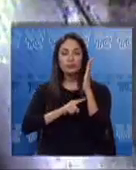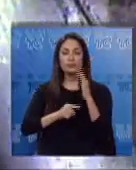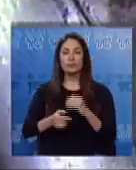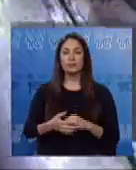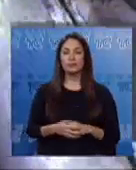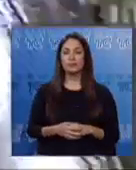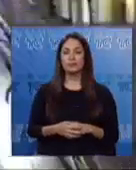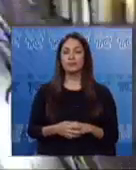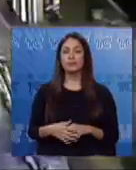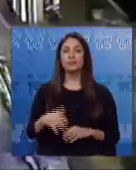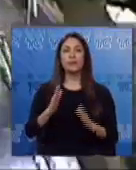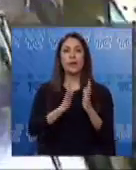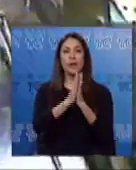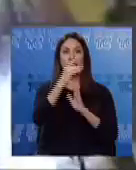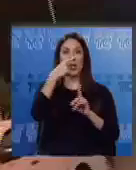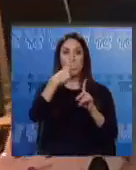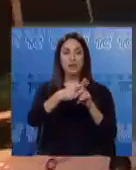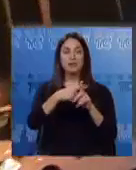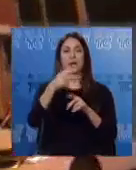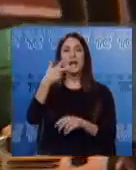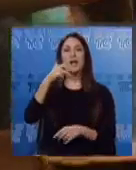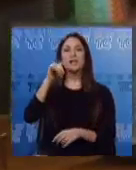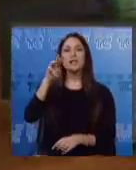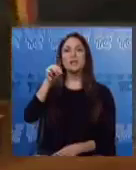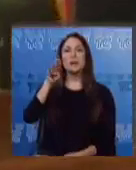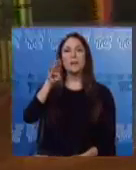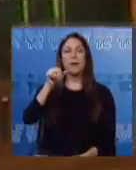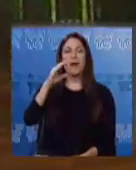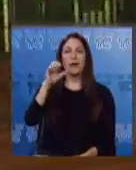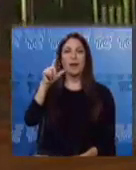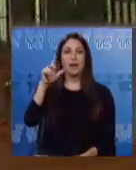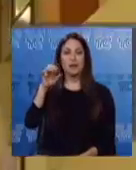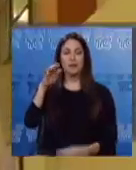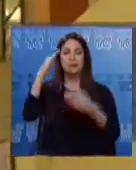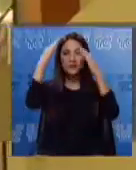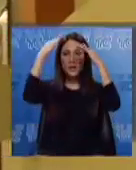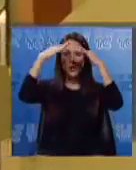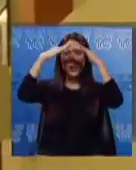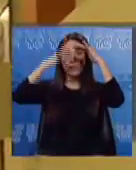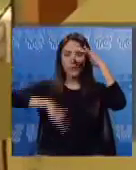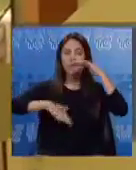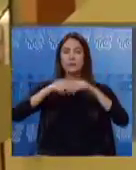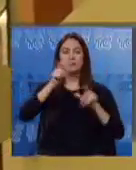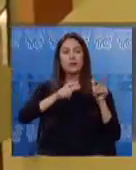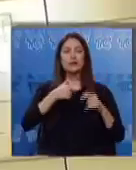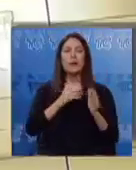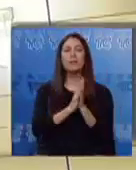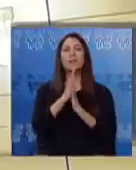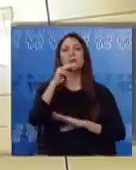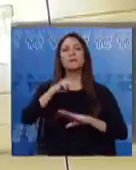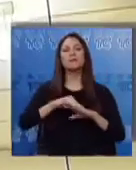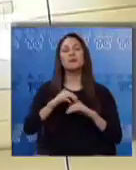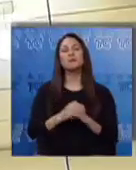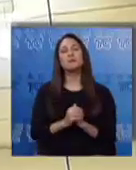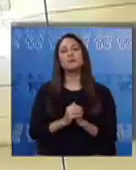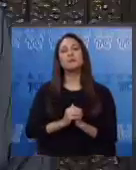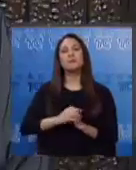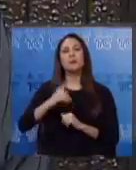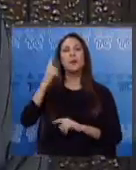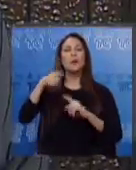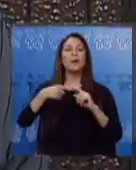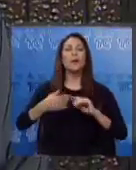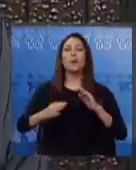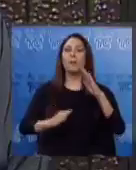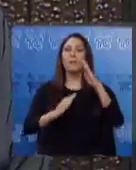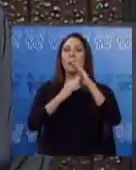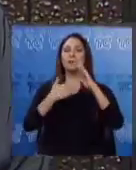Una de ellas fue la iglesia de Chimbacalle, donde parte del cielo falso cayó sobre algunos de los pieles que se encontraban en Niza. Todo el mundo se iba a dar a paz y con